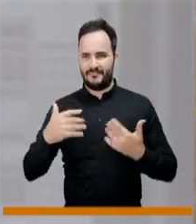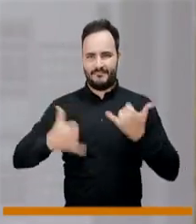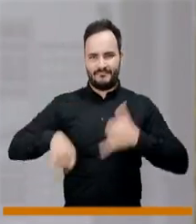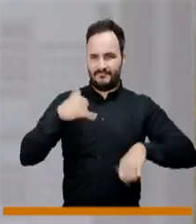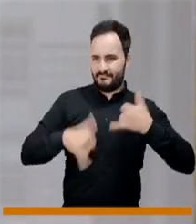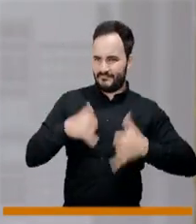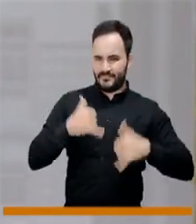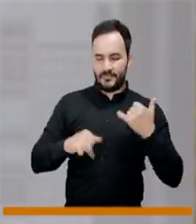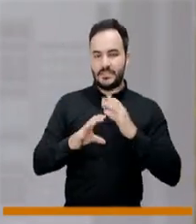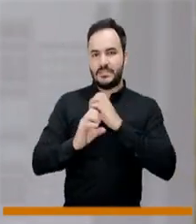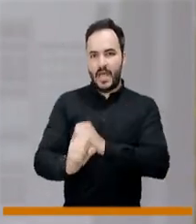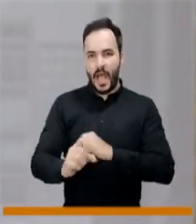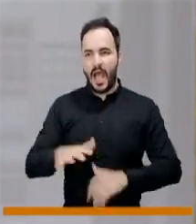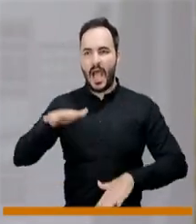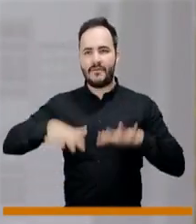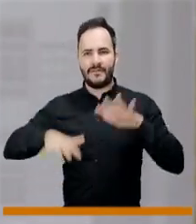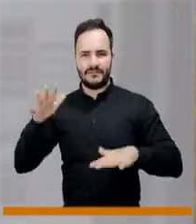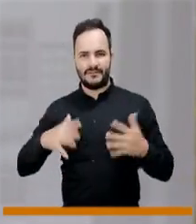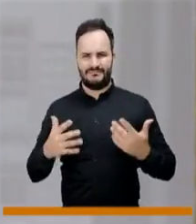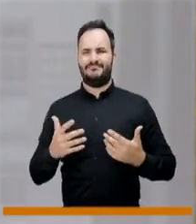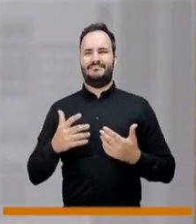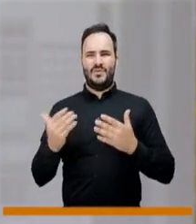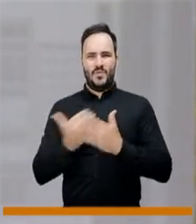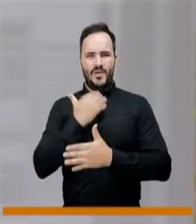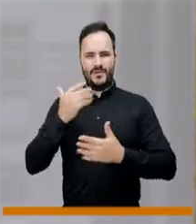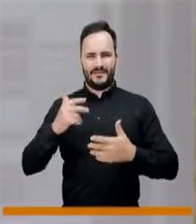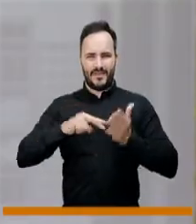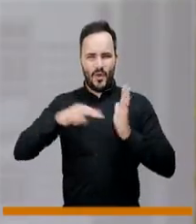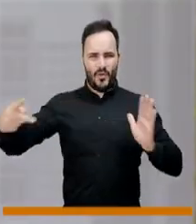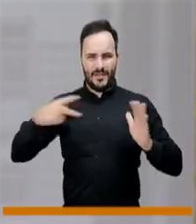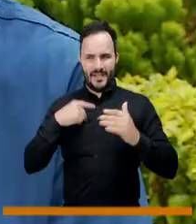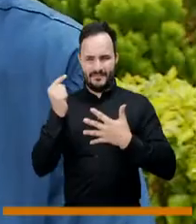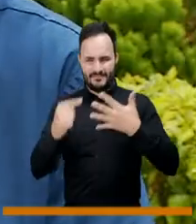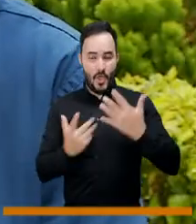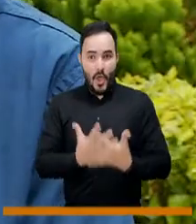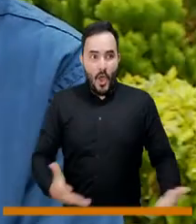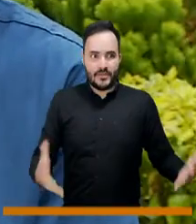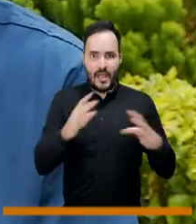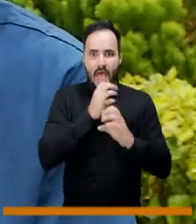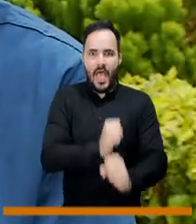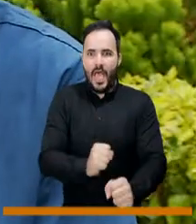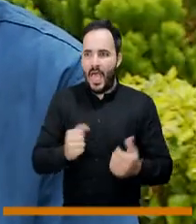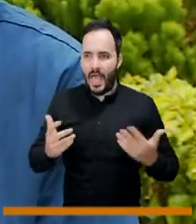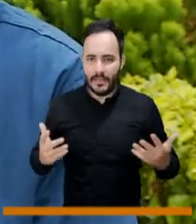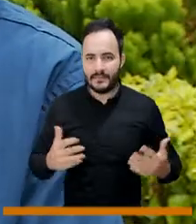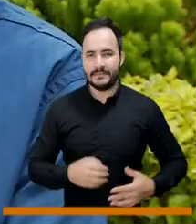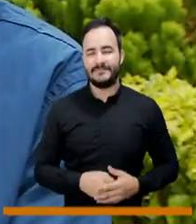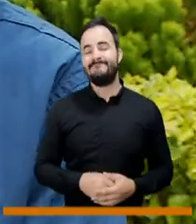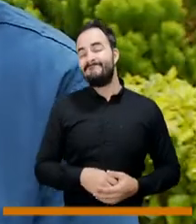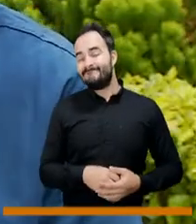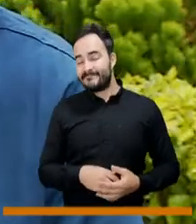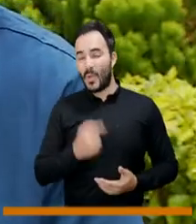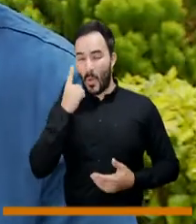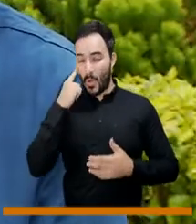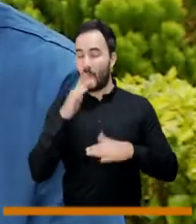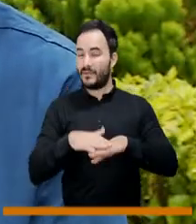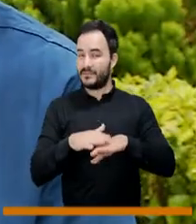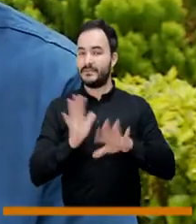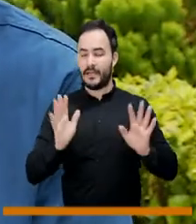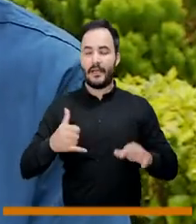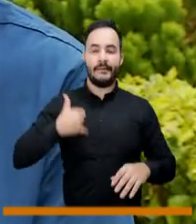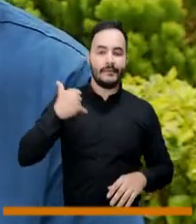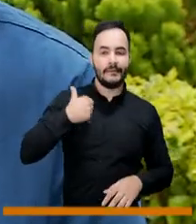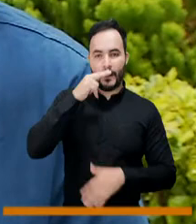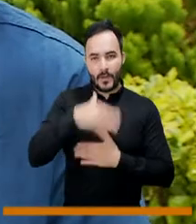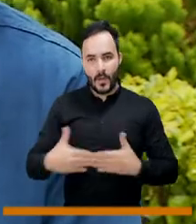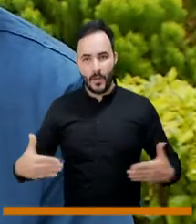tecnologías, el metaverso que no sabemos en qué universo vamos a terminar. Pero no podemos caer en el discurso de que nuestros adolescentes, nuestros